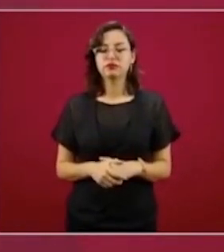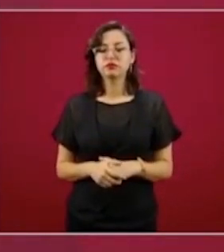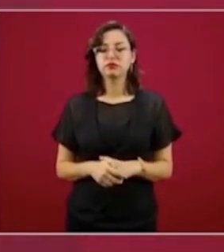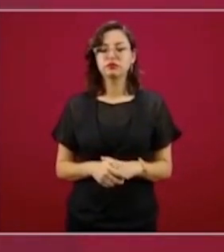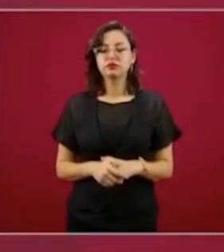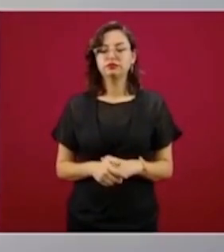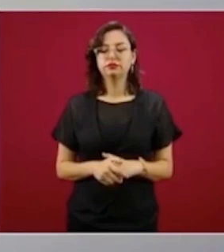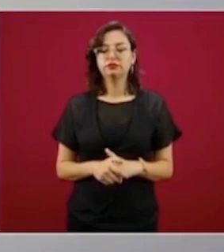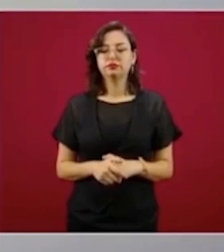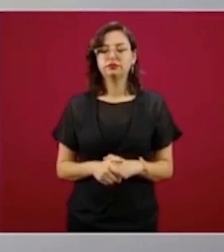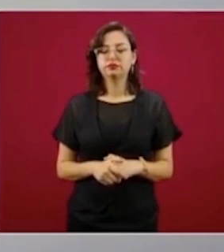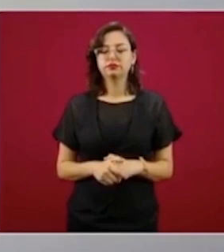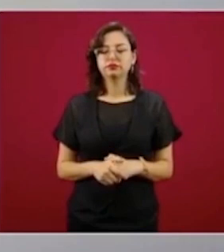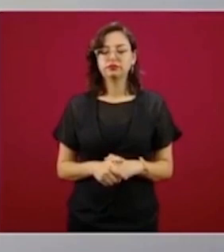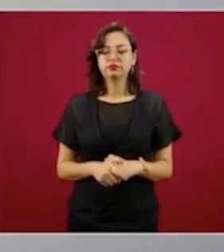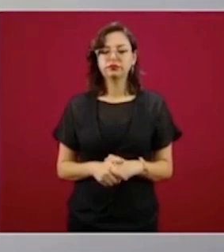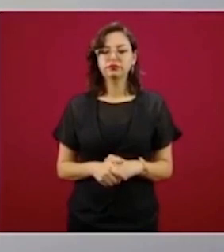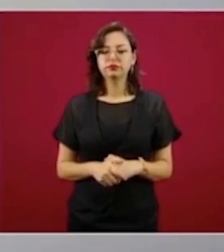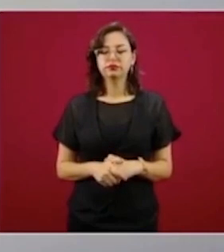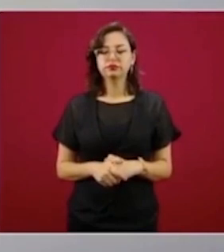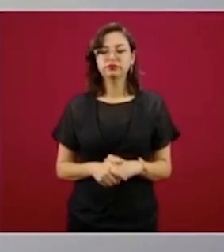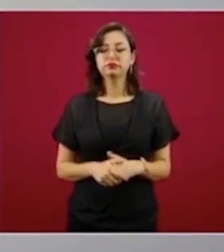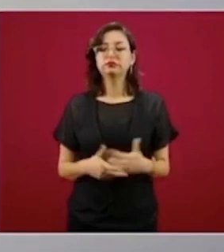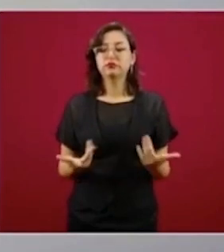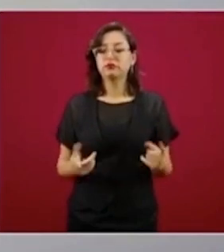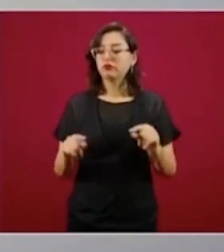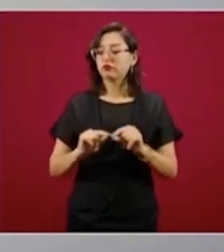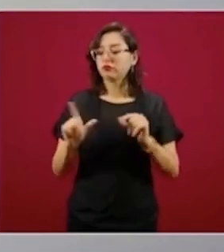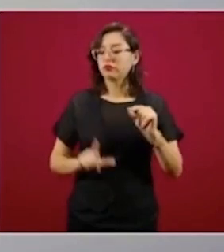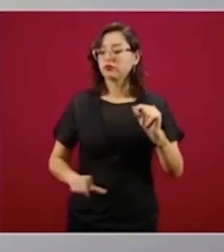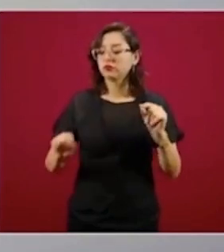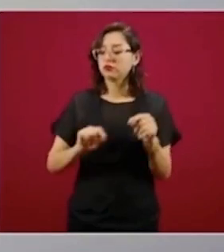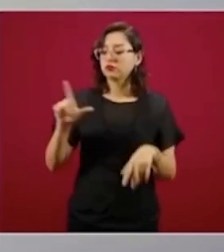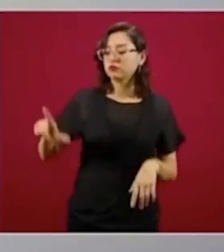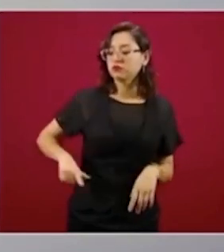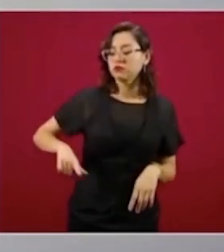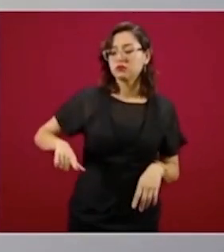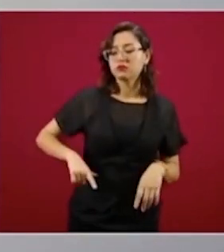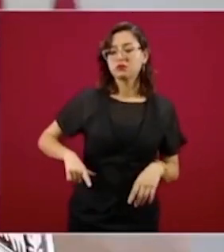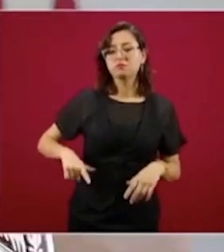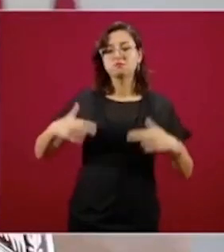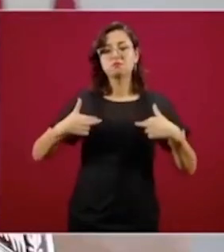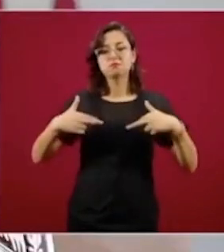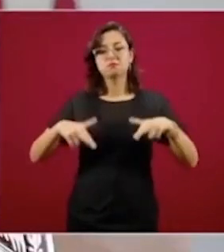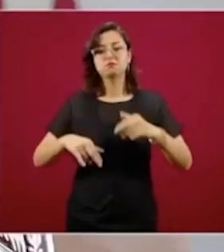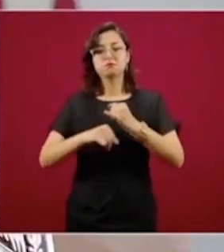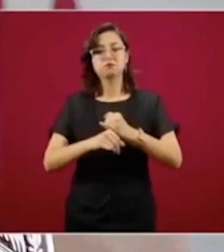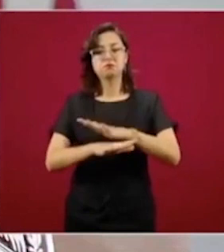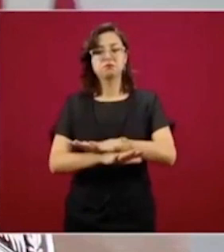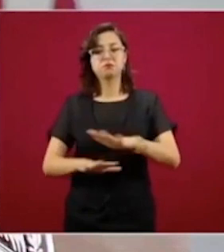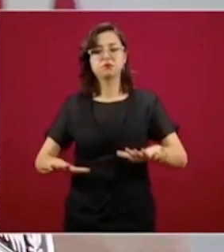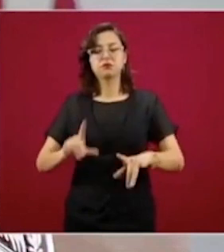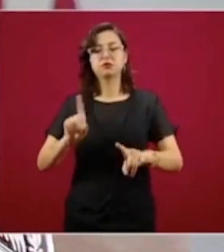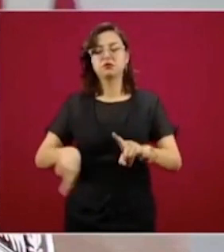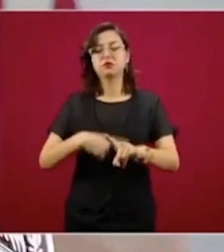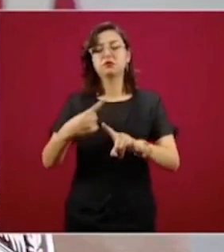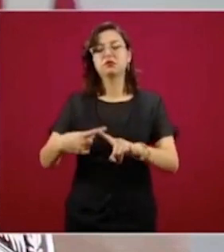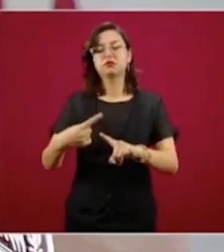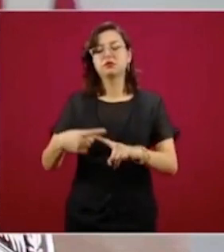la República, informando la secretaria del Trabajo,